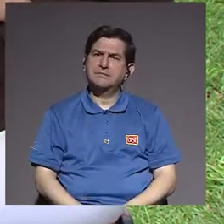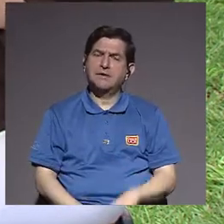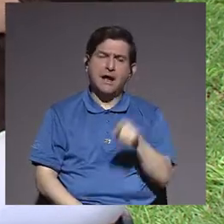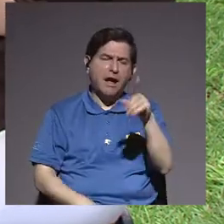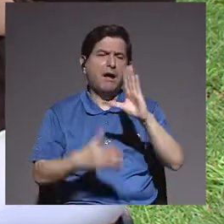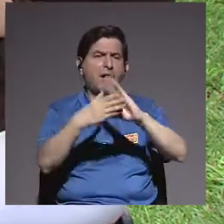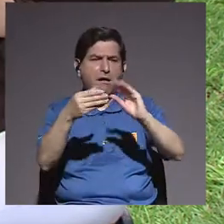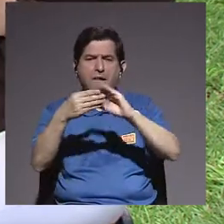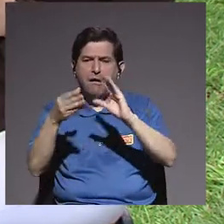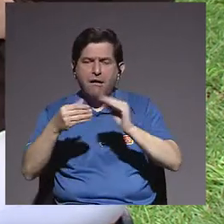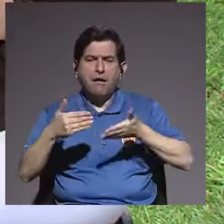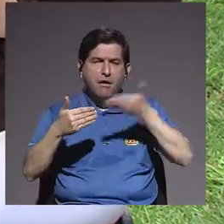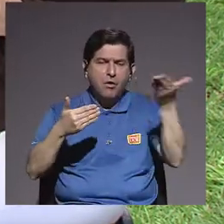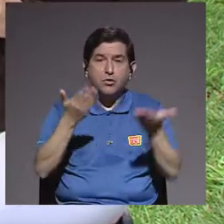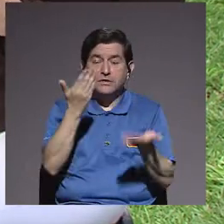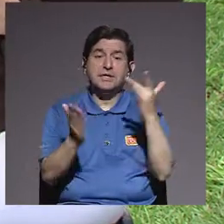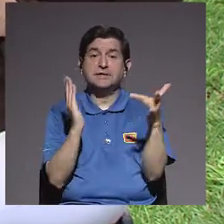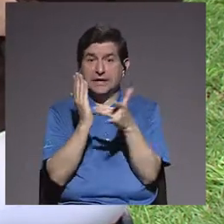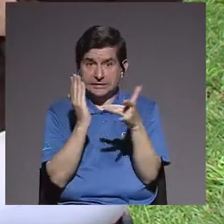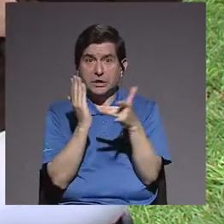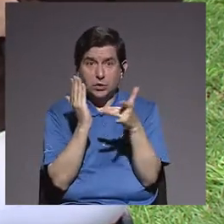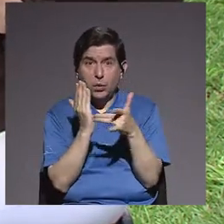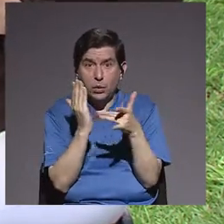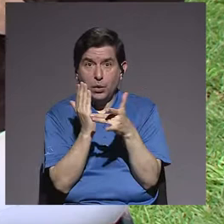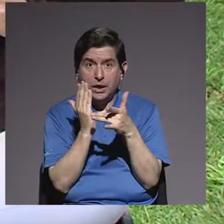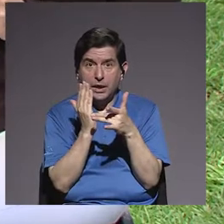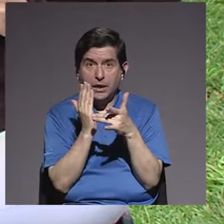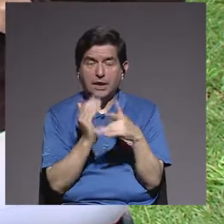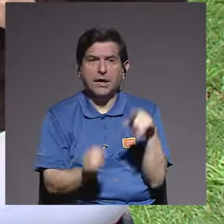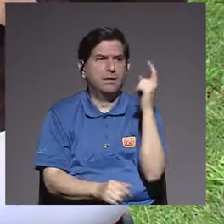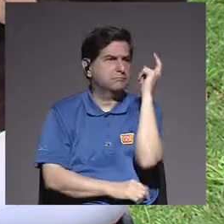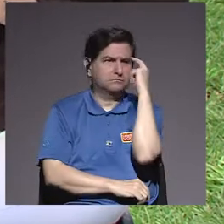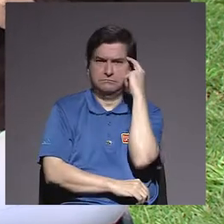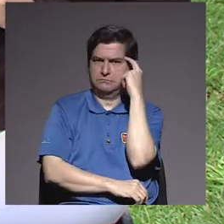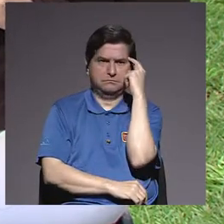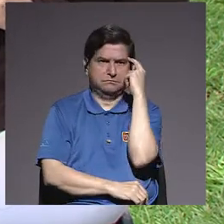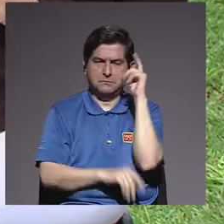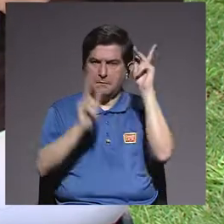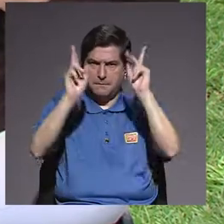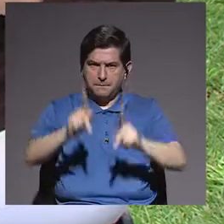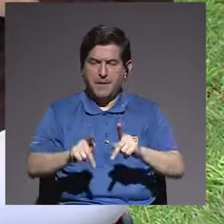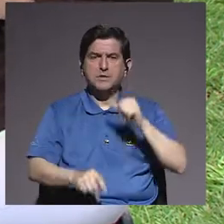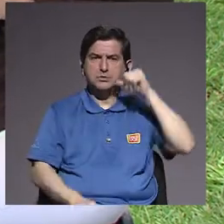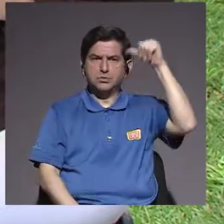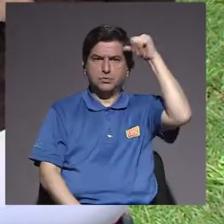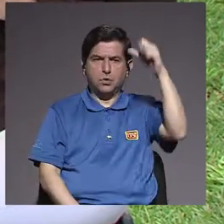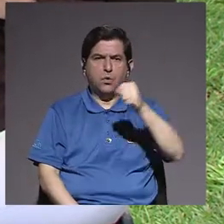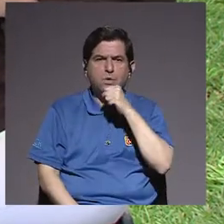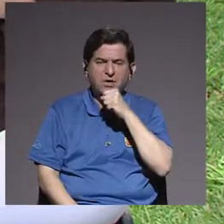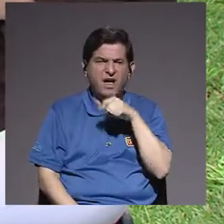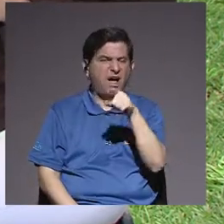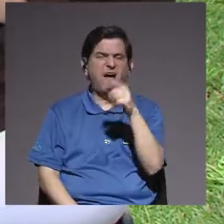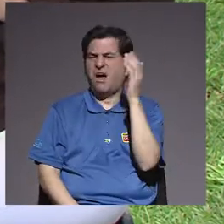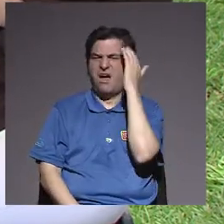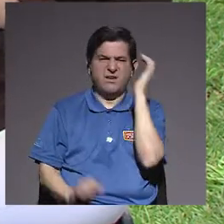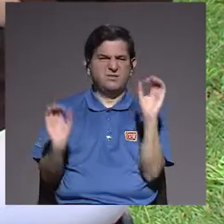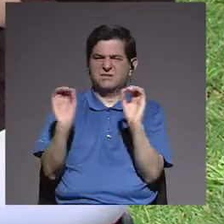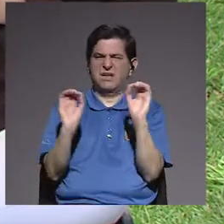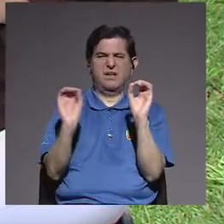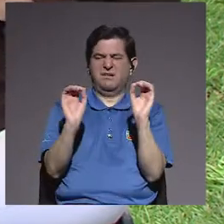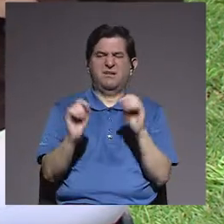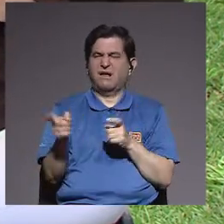y contarles cosas, tal vez incluso de tecnología, o no pensar que las personas son adultos mayores y ya no saben